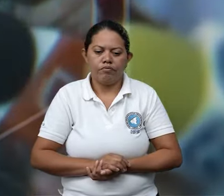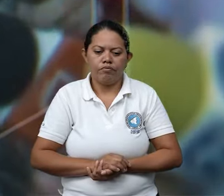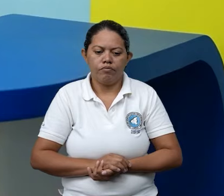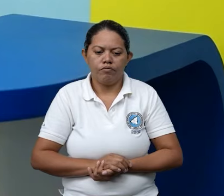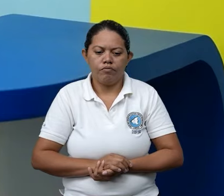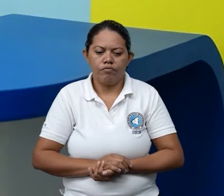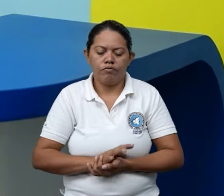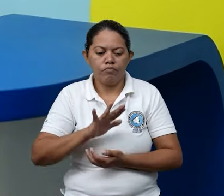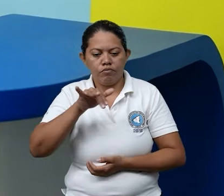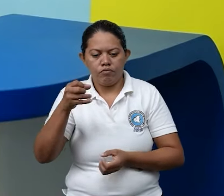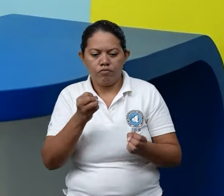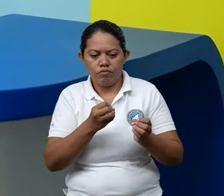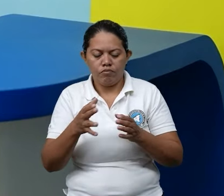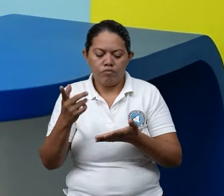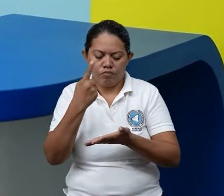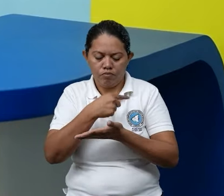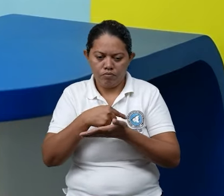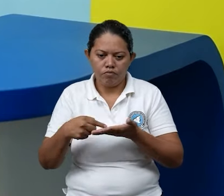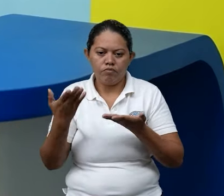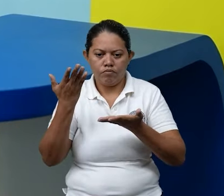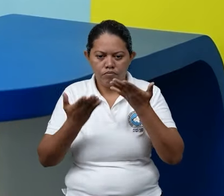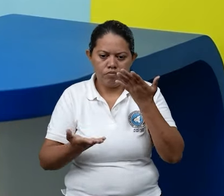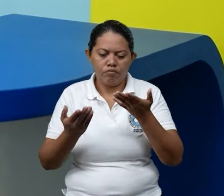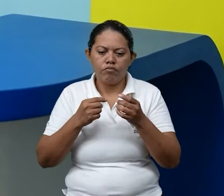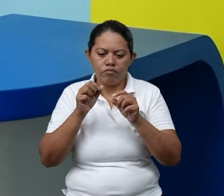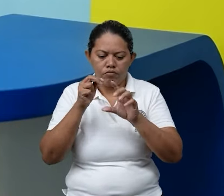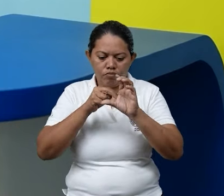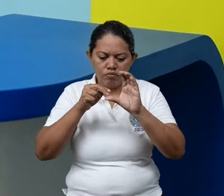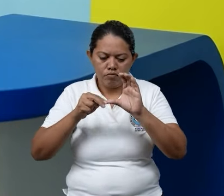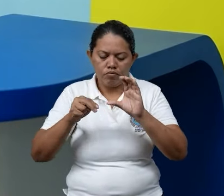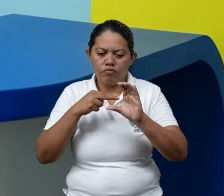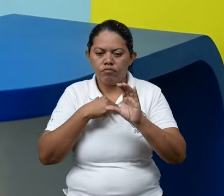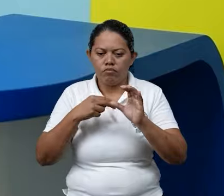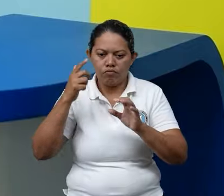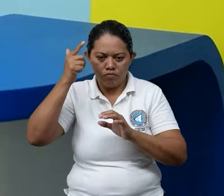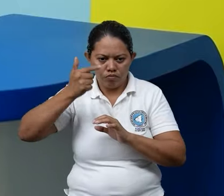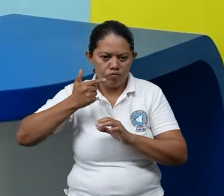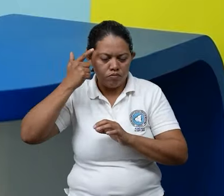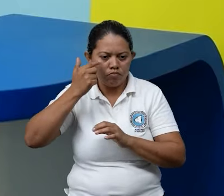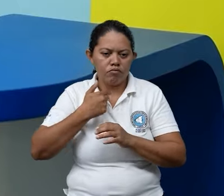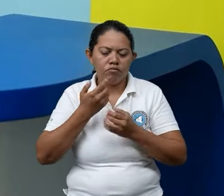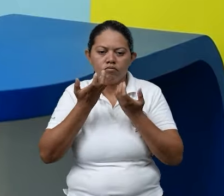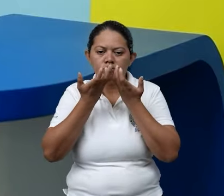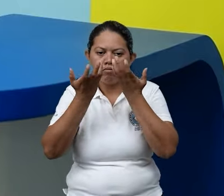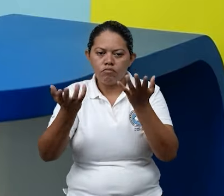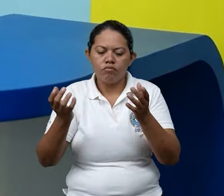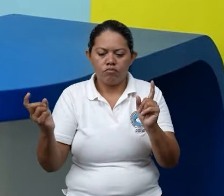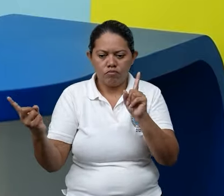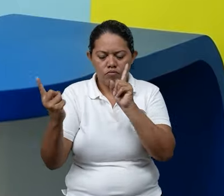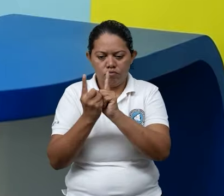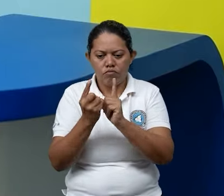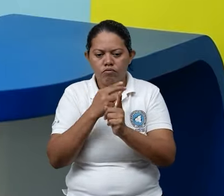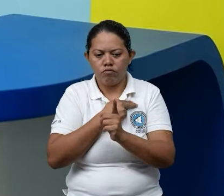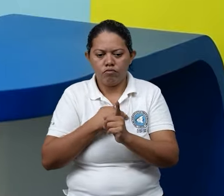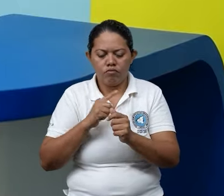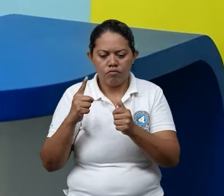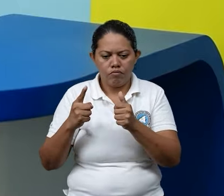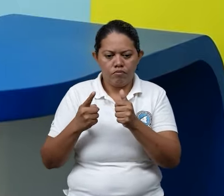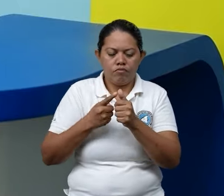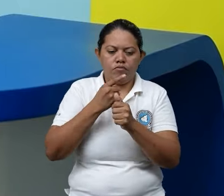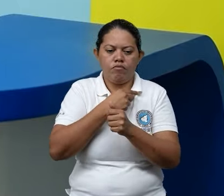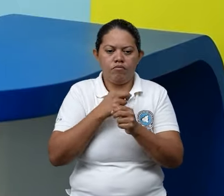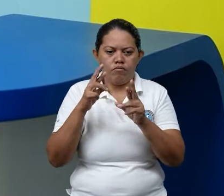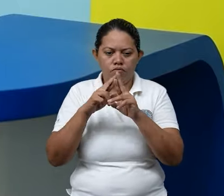en otro orden esta semana también SINAPRED e instituciones de gobierno sostuvieron encuentro con el primer